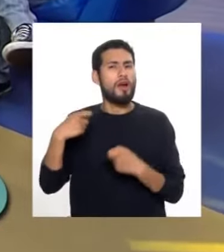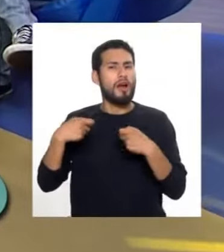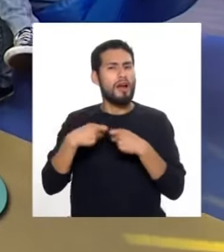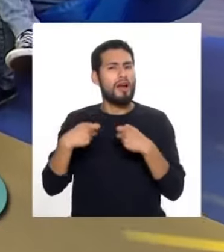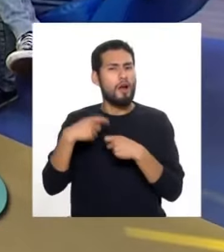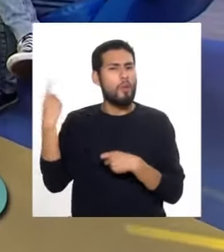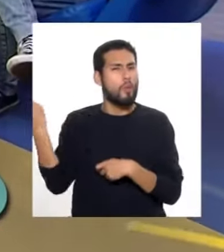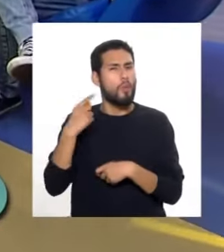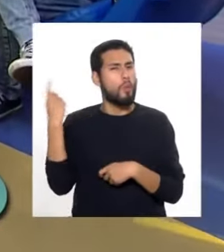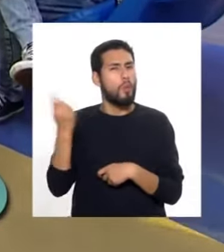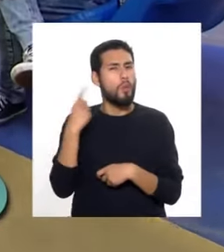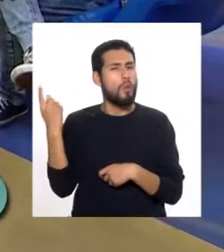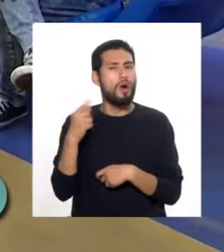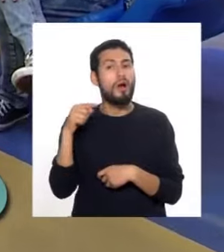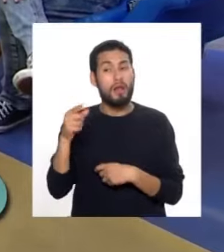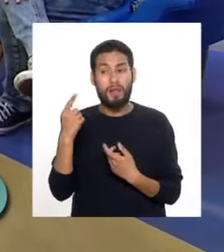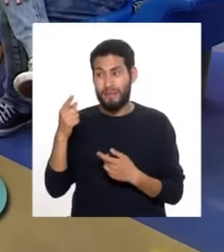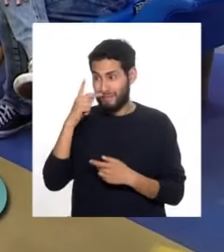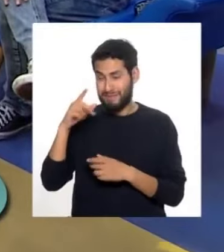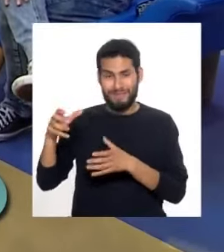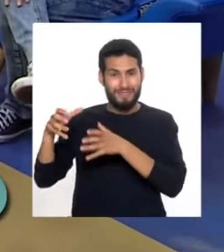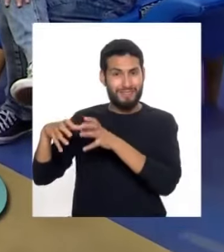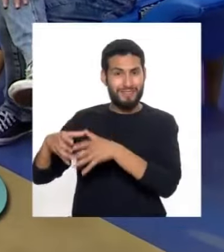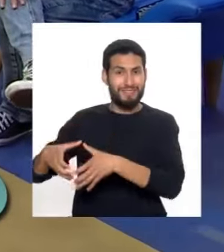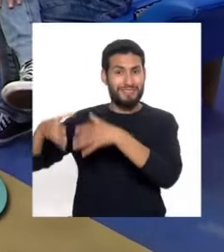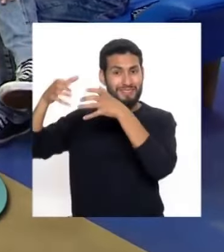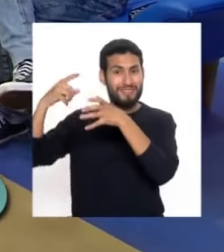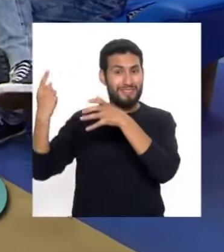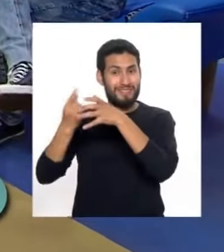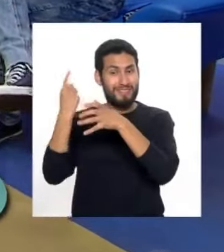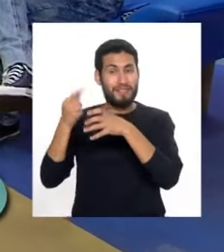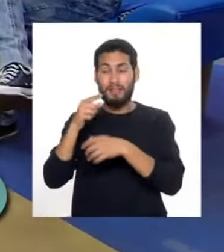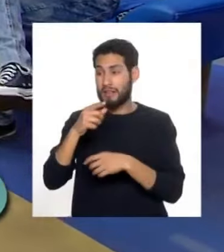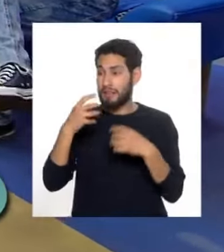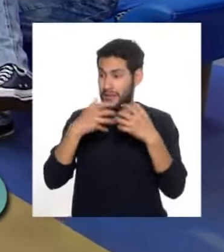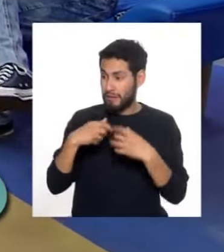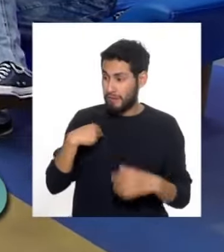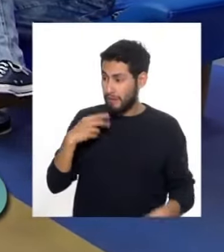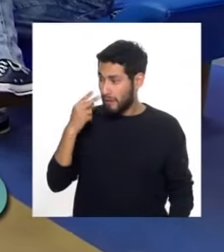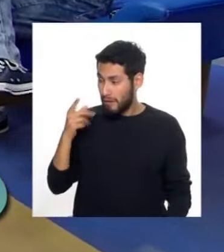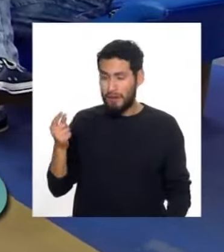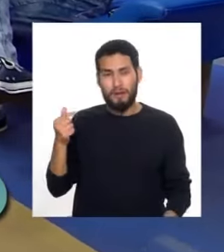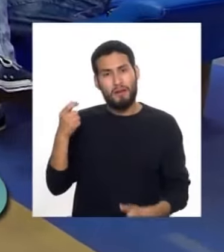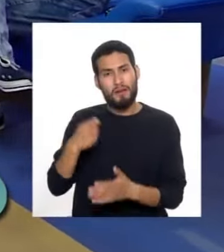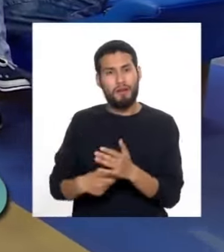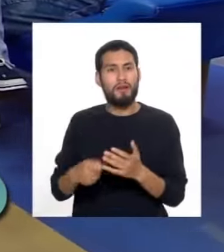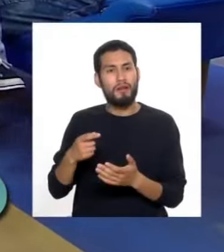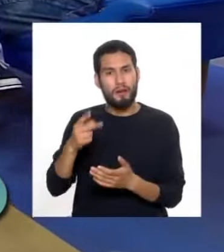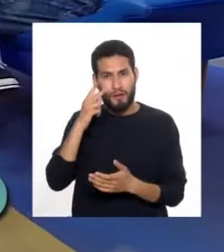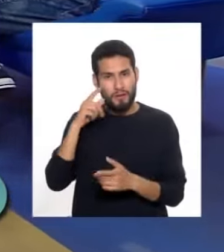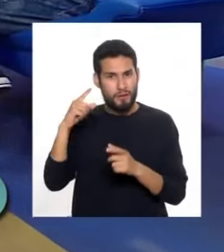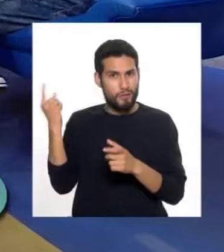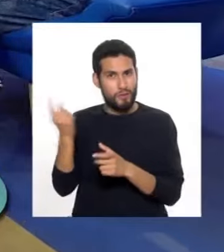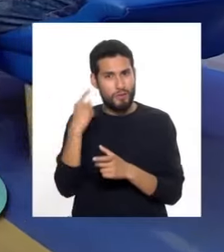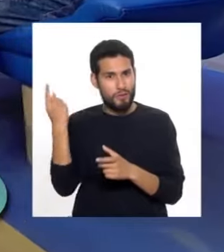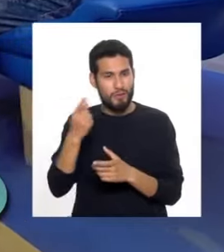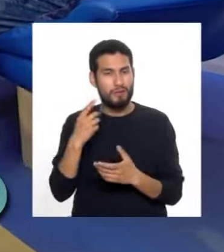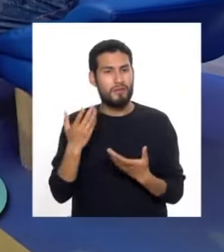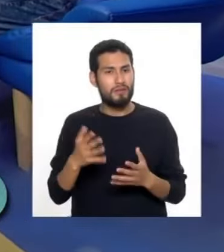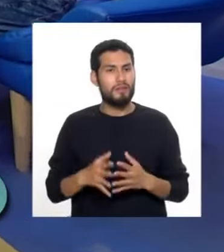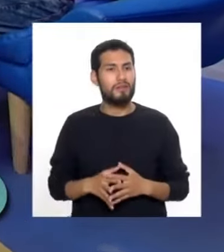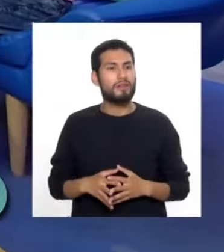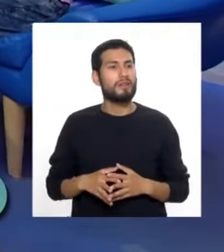esta energía eléctrica es la que se marca en el medidor. Y la empresa de electricidad es la que nos cobra leyendo el medidor. ¿De acuerdo?